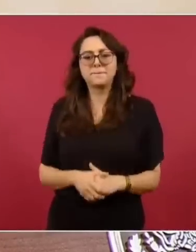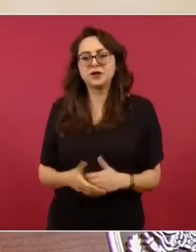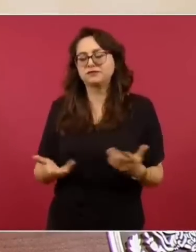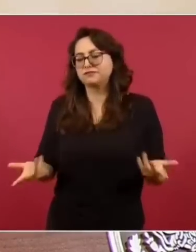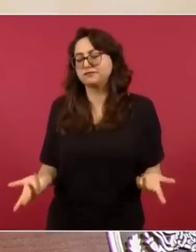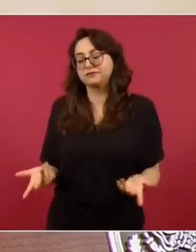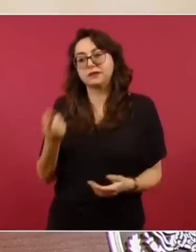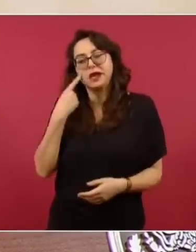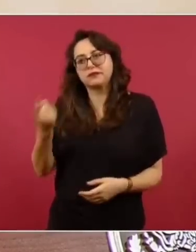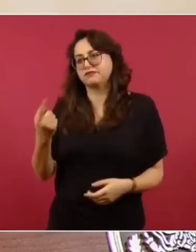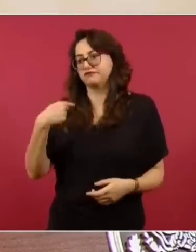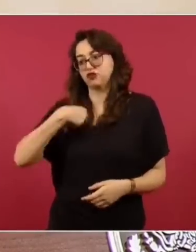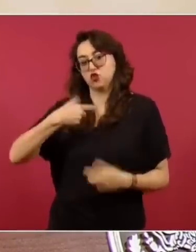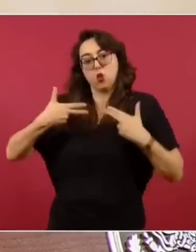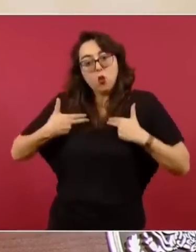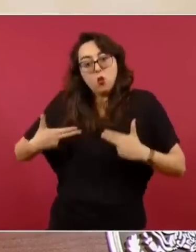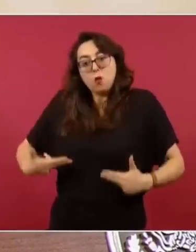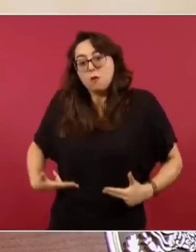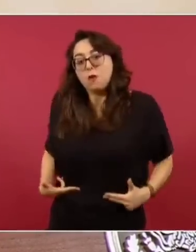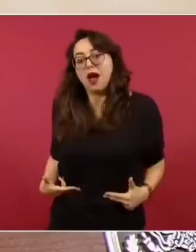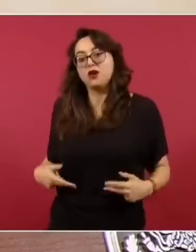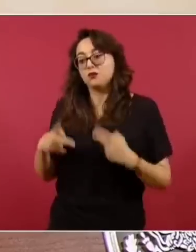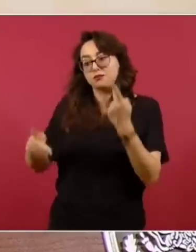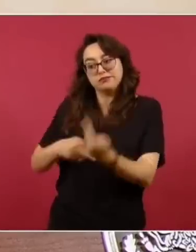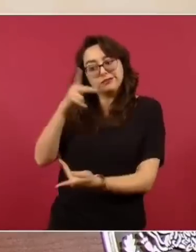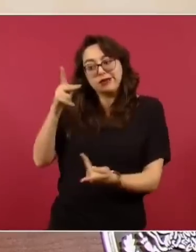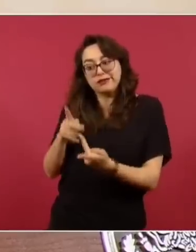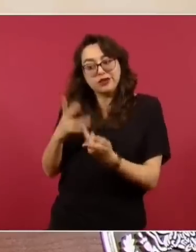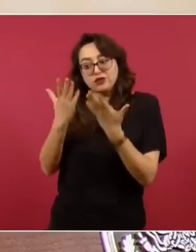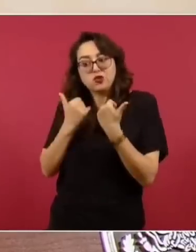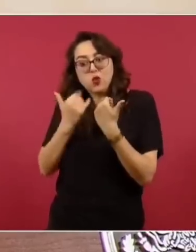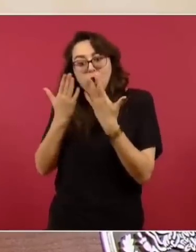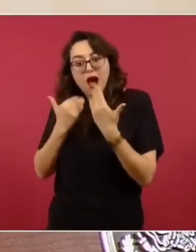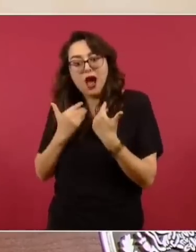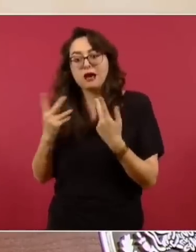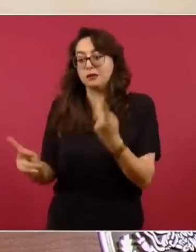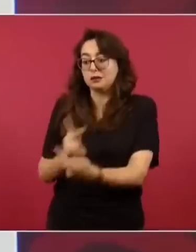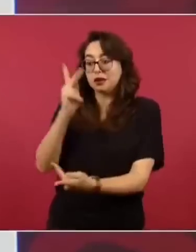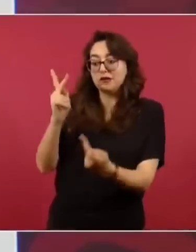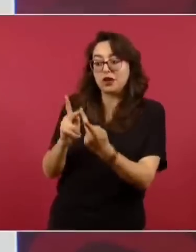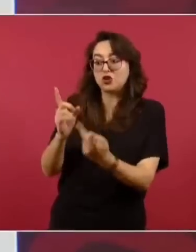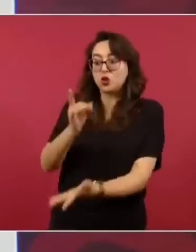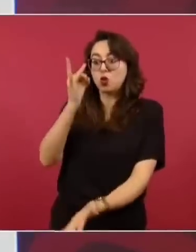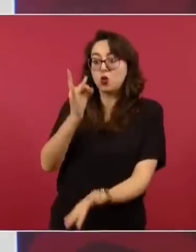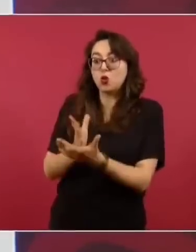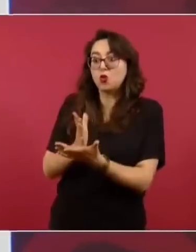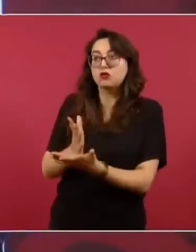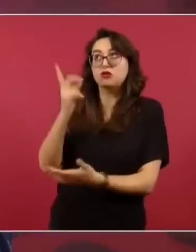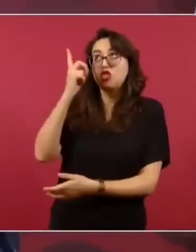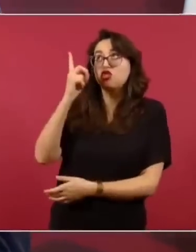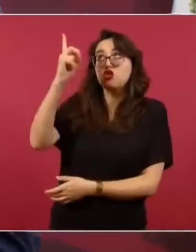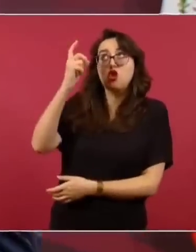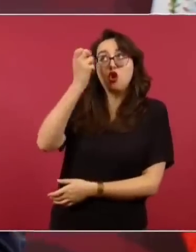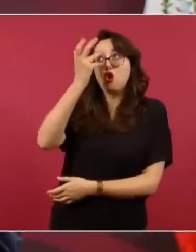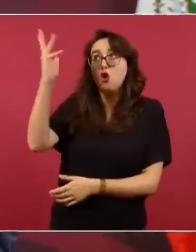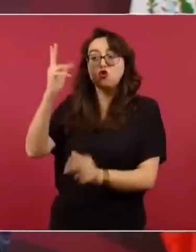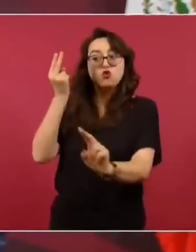perfecto, la perfección tiene que ver con el Creador y con la naturaleza.